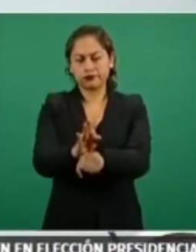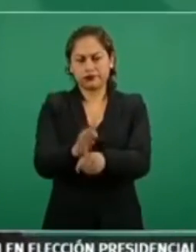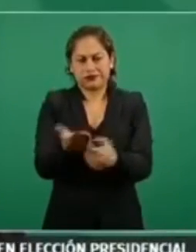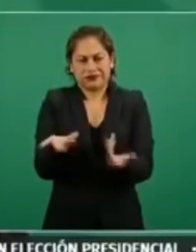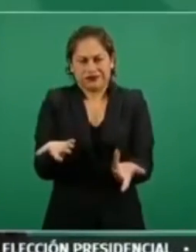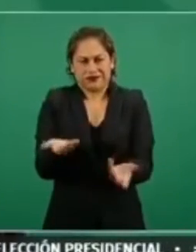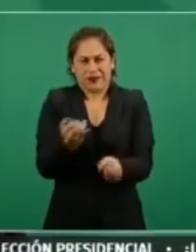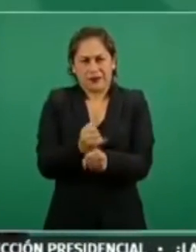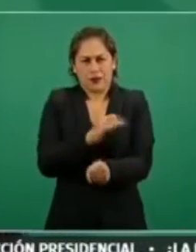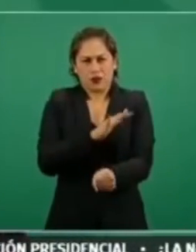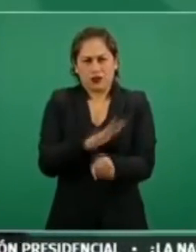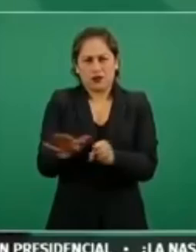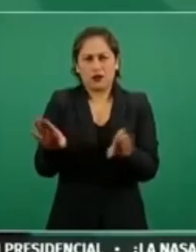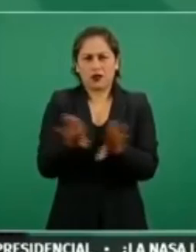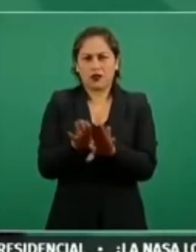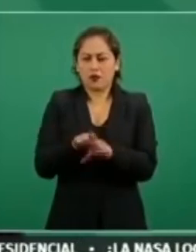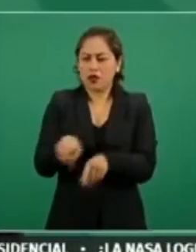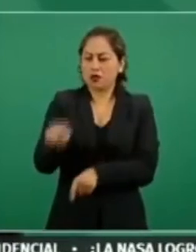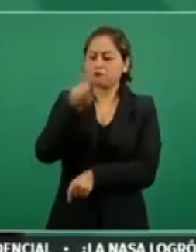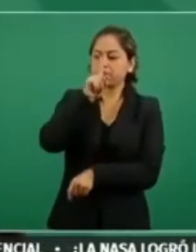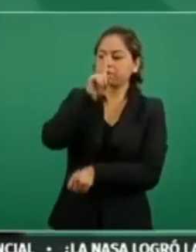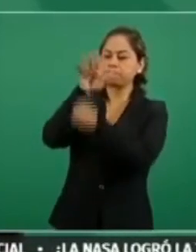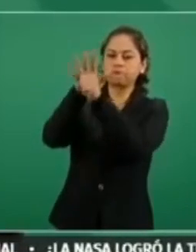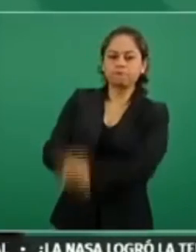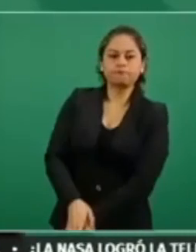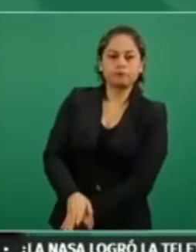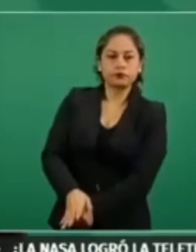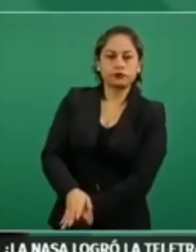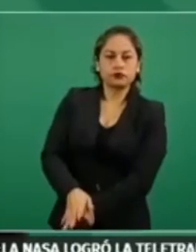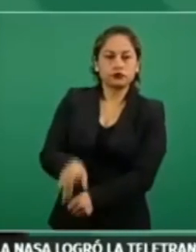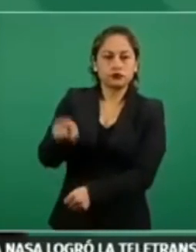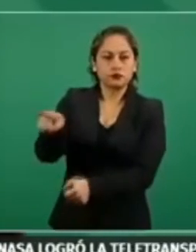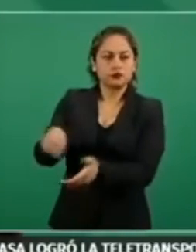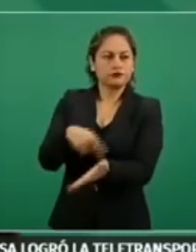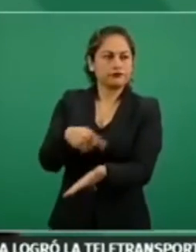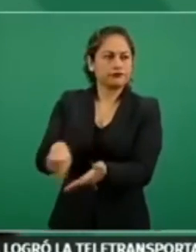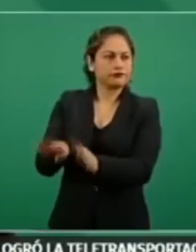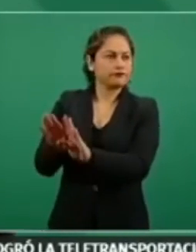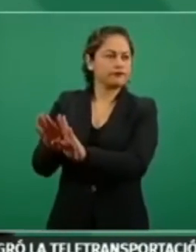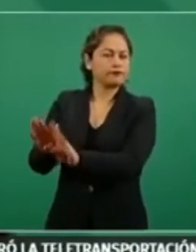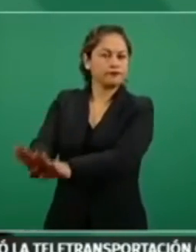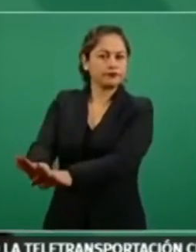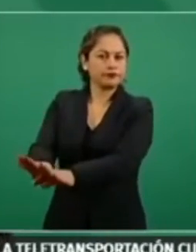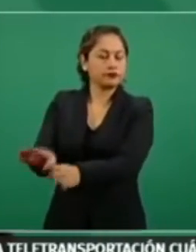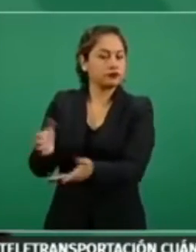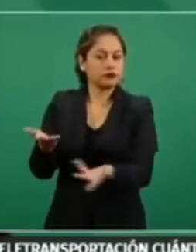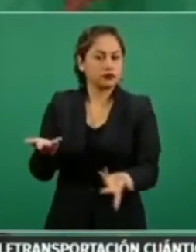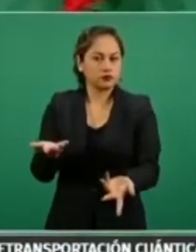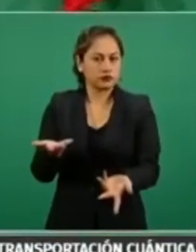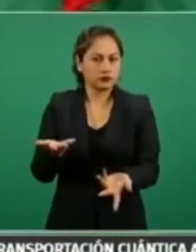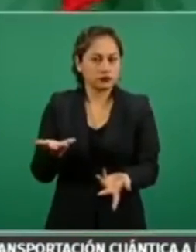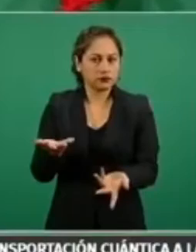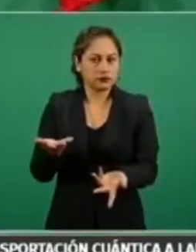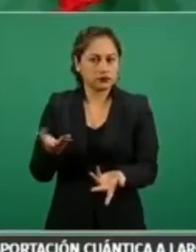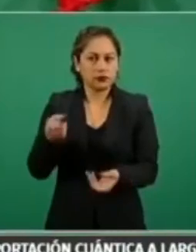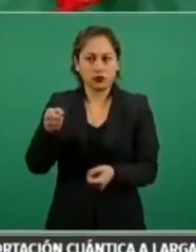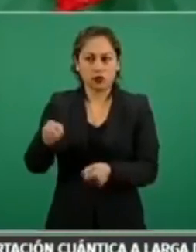y ya no puedes transmitir?